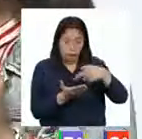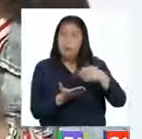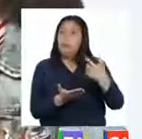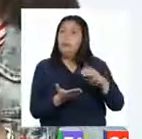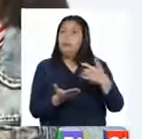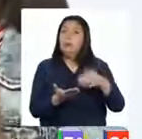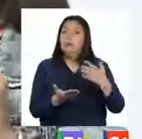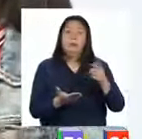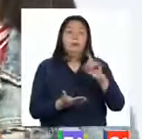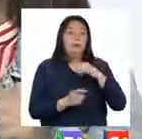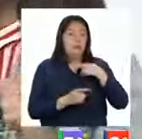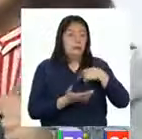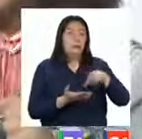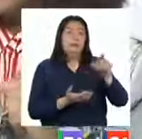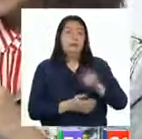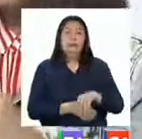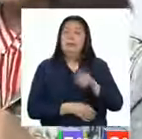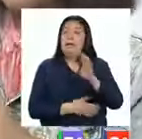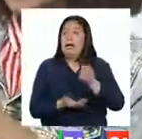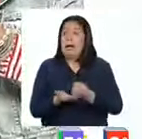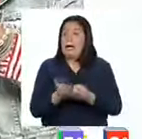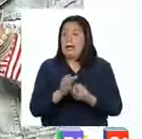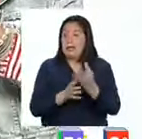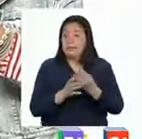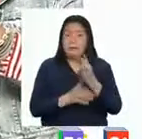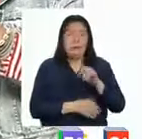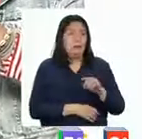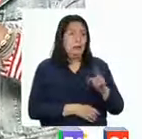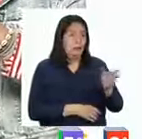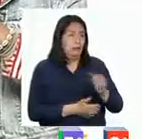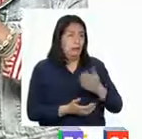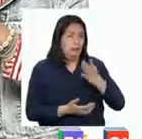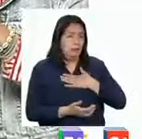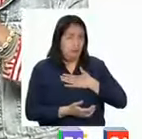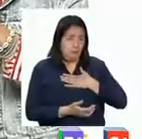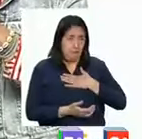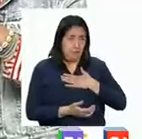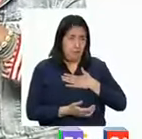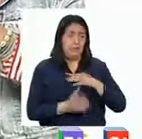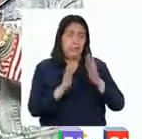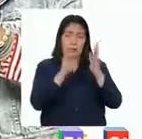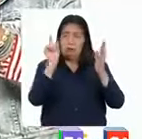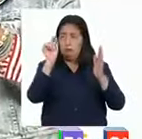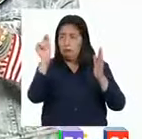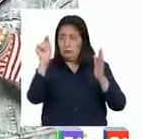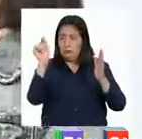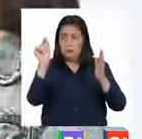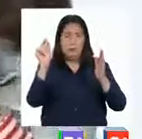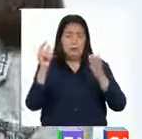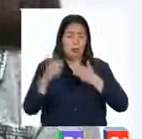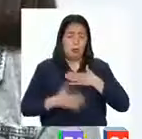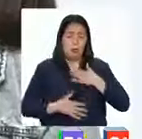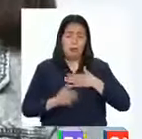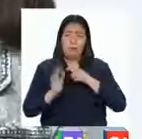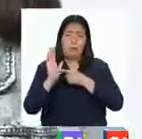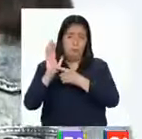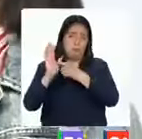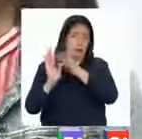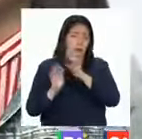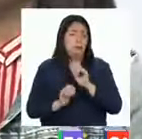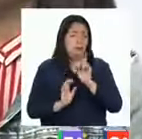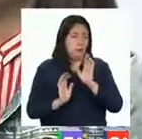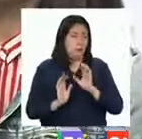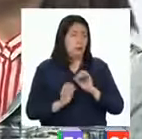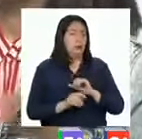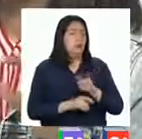profesora, nos acaba de llegar un mensaje de Berit de Arequipa y nos dice... Mi sumilla sería las señales del cuerpo. Gracias, Berit,